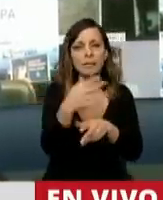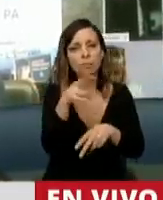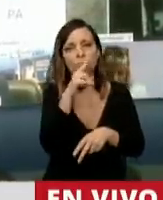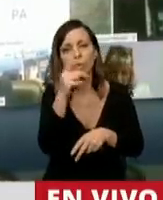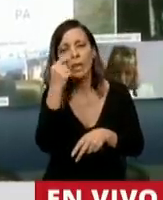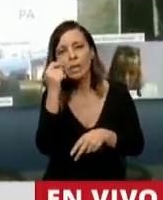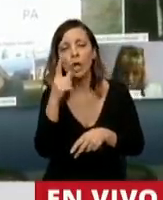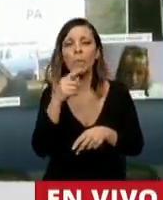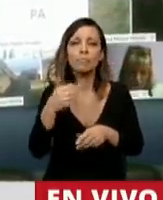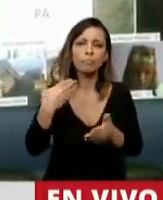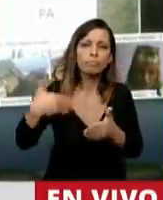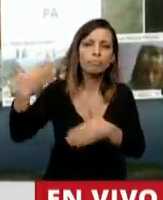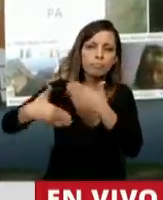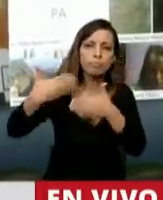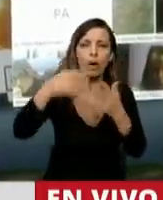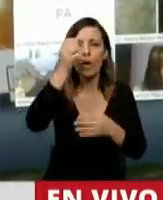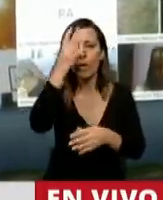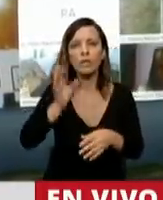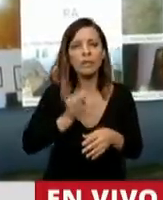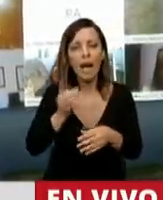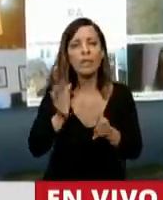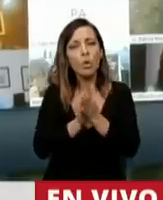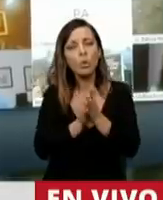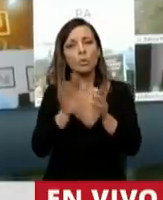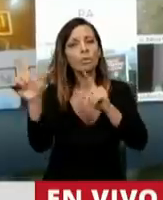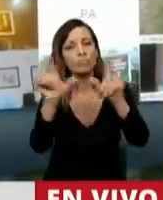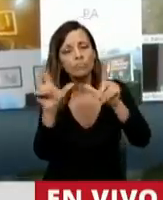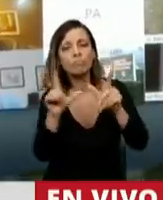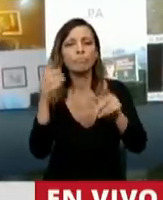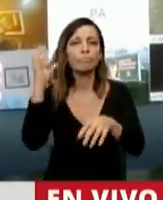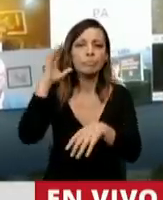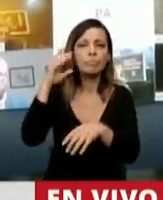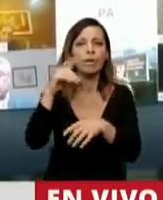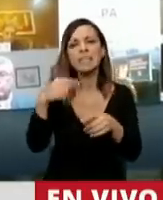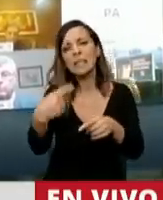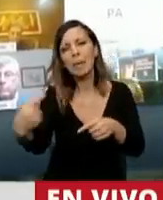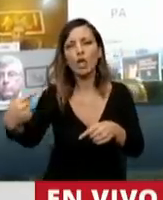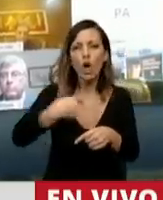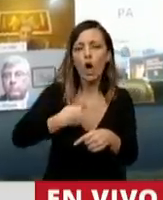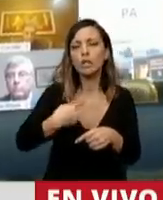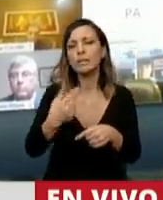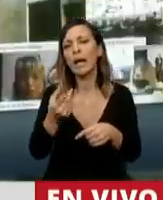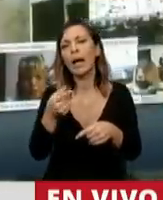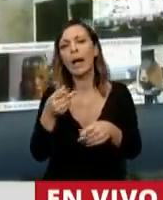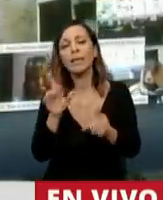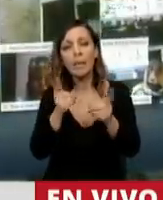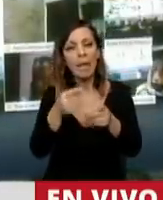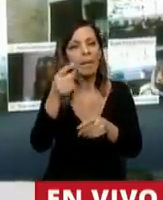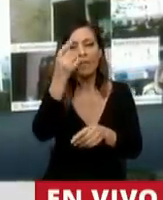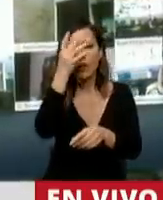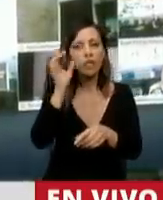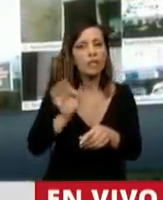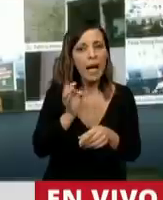de estos intensos 12 años y medio con todos los medios de comunicación hegemónicos en contra y después de estos 12 años y medio con las principales